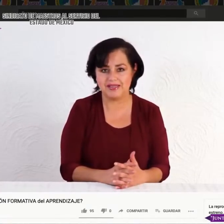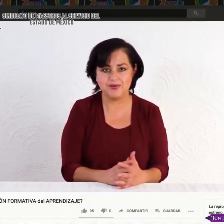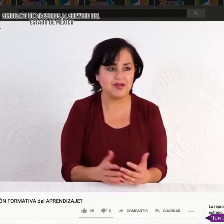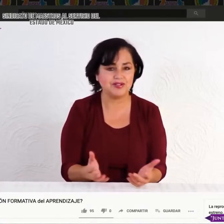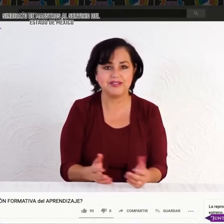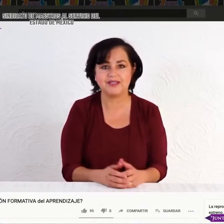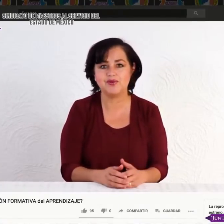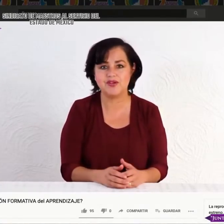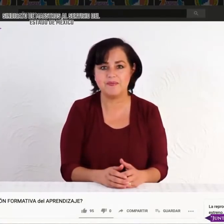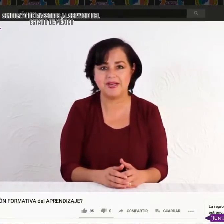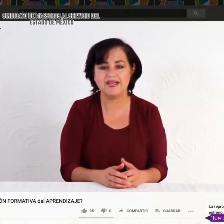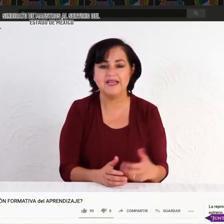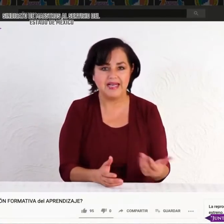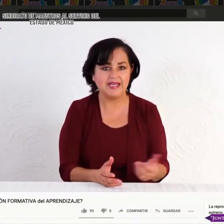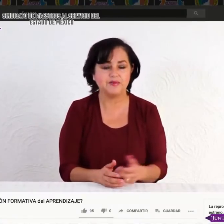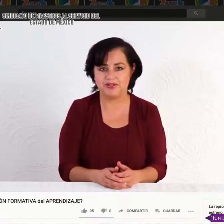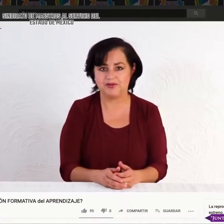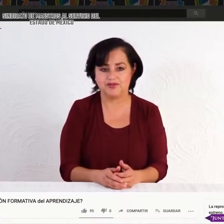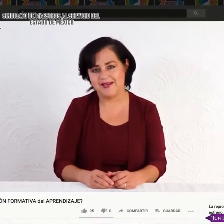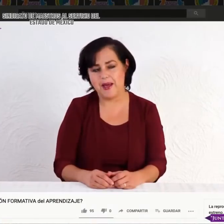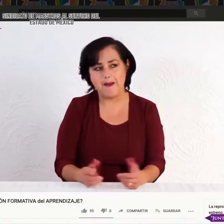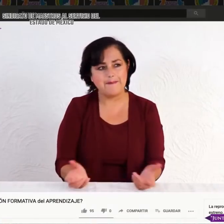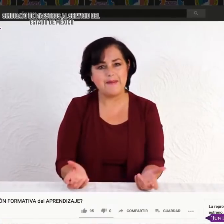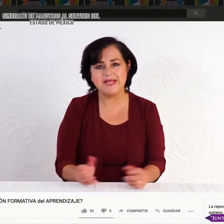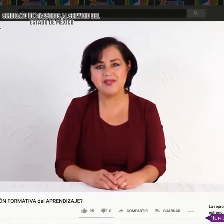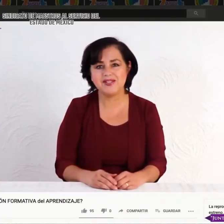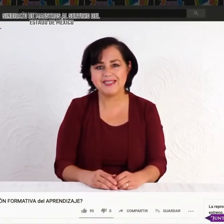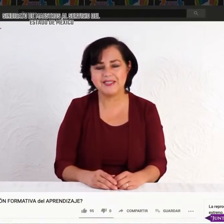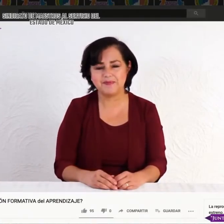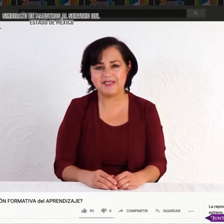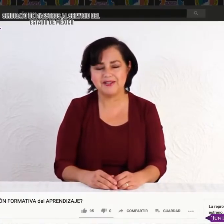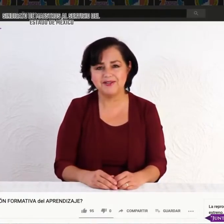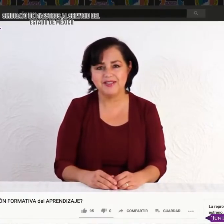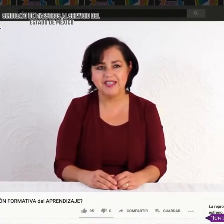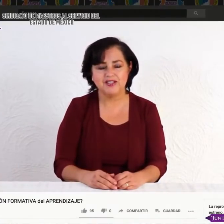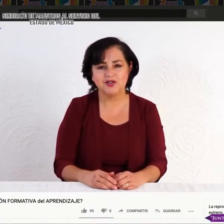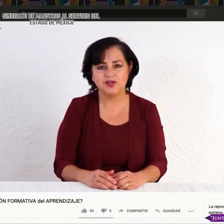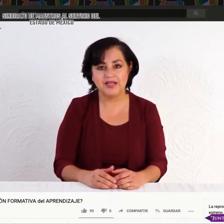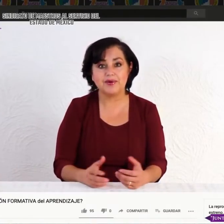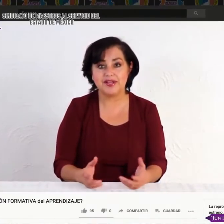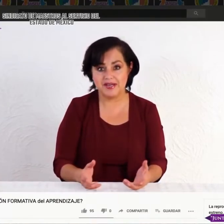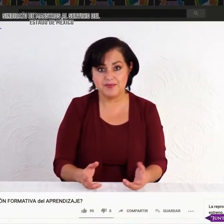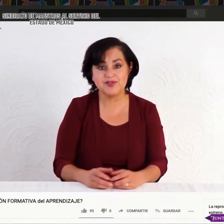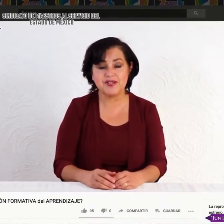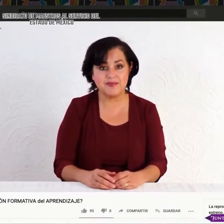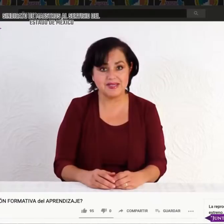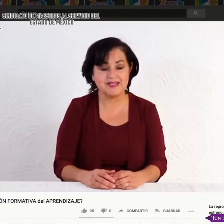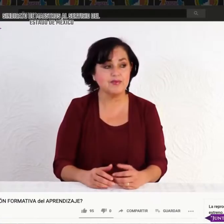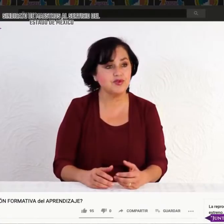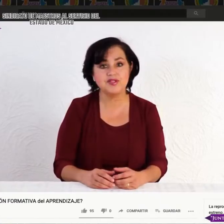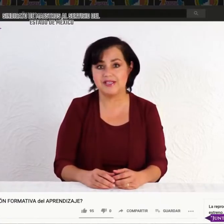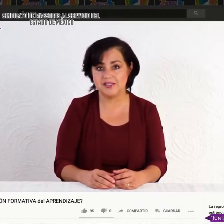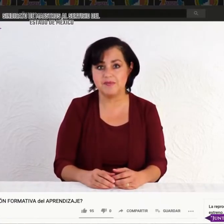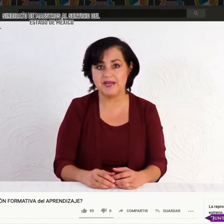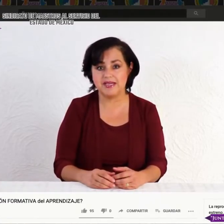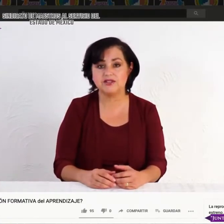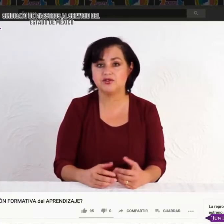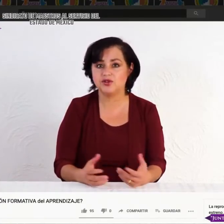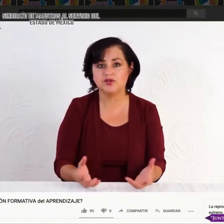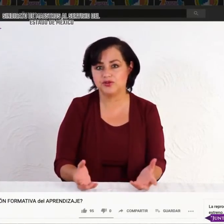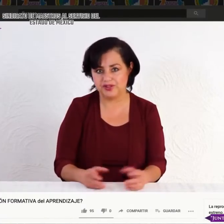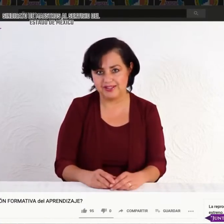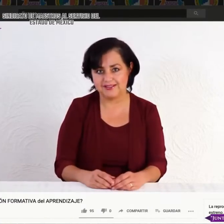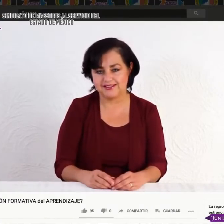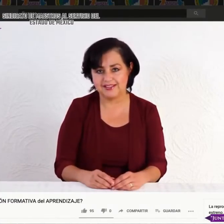educativos a los que estamos siempre expuestos? Bienvenidos a este espacio donde abordaremos temas de mucho interés